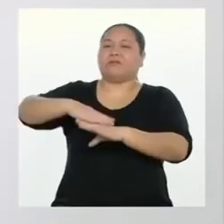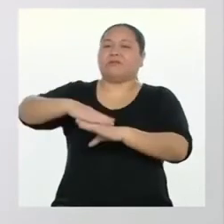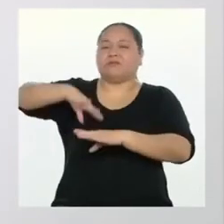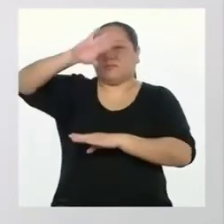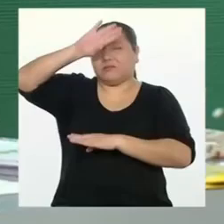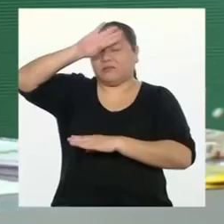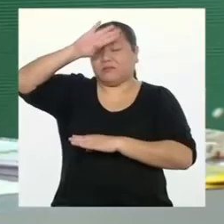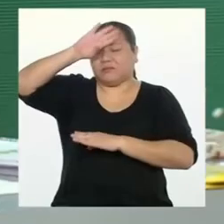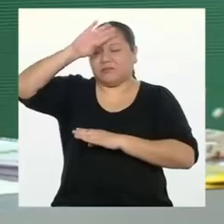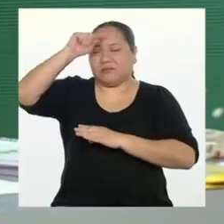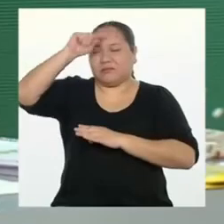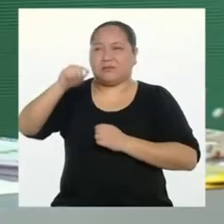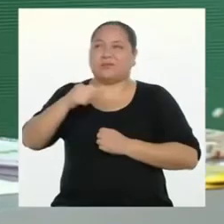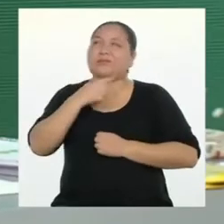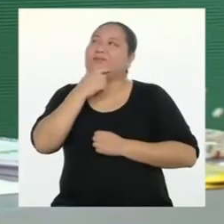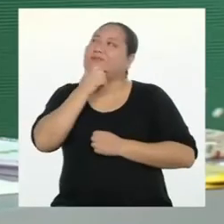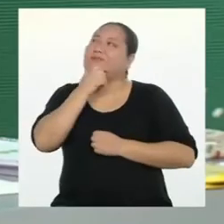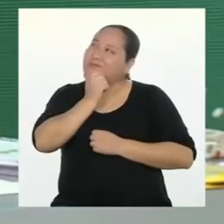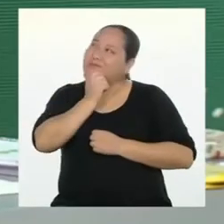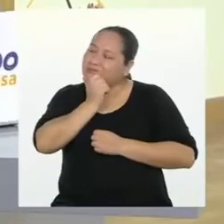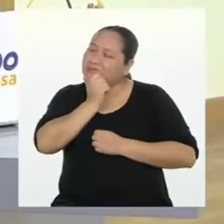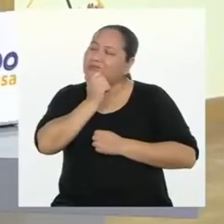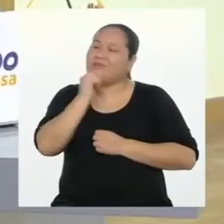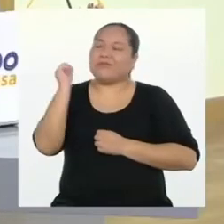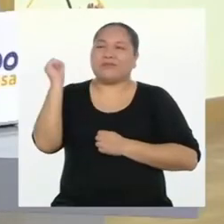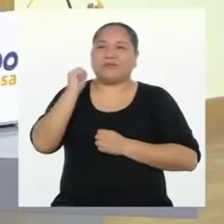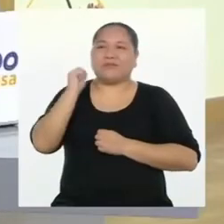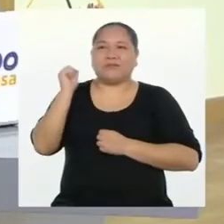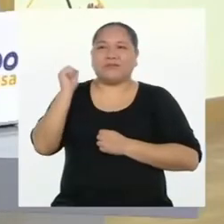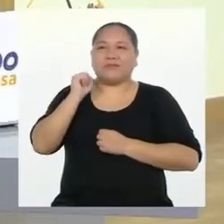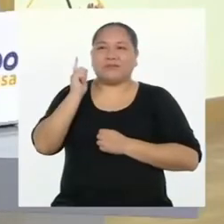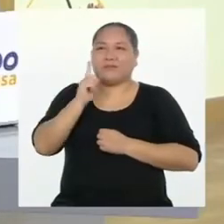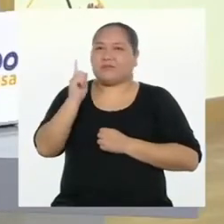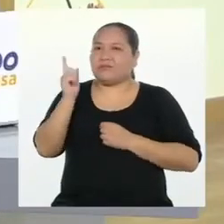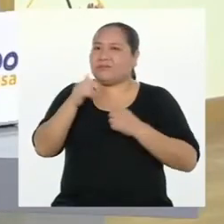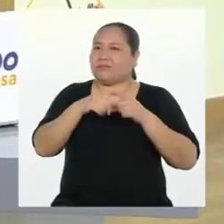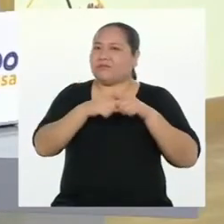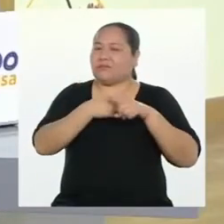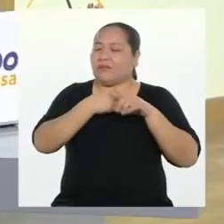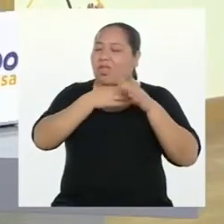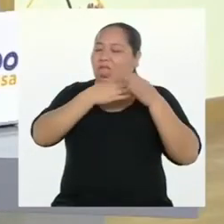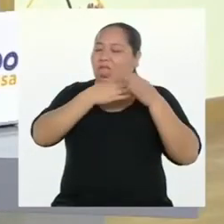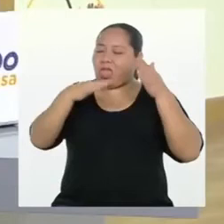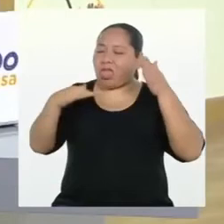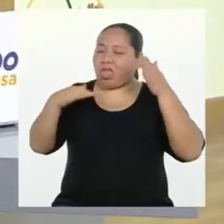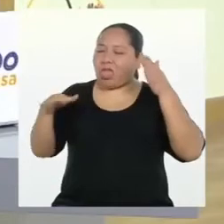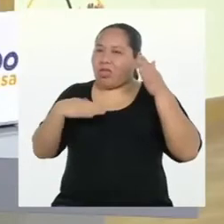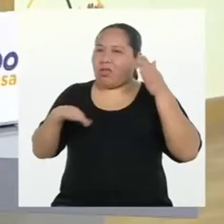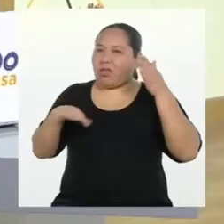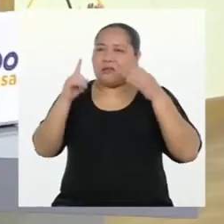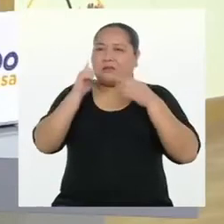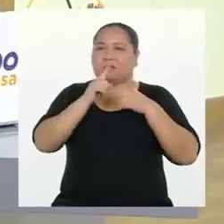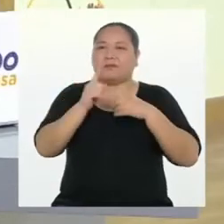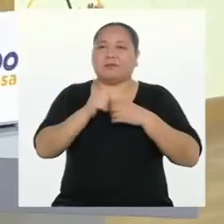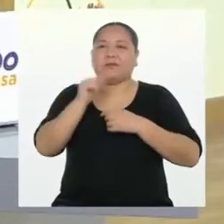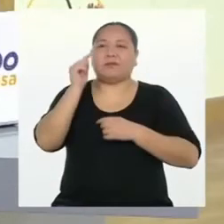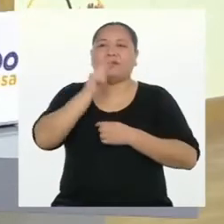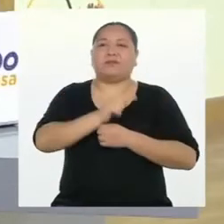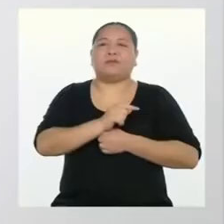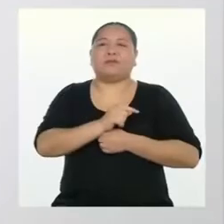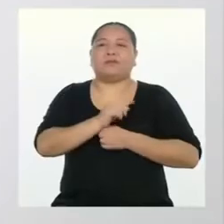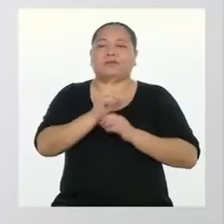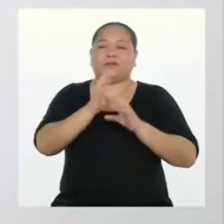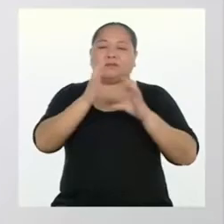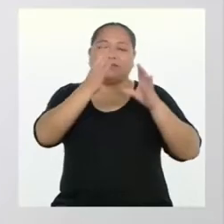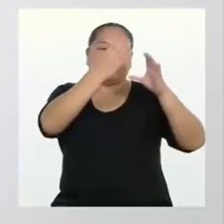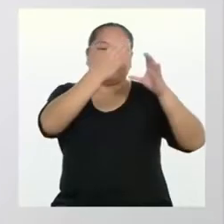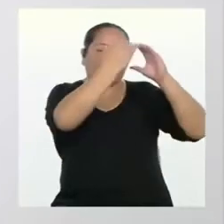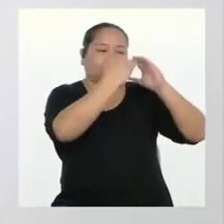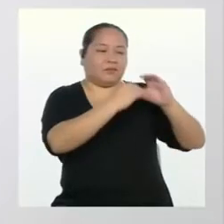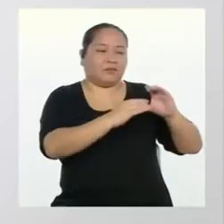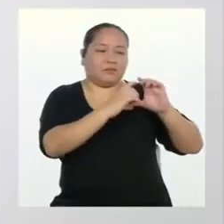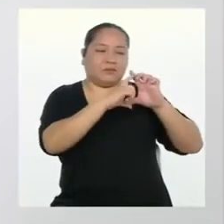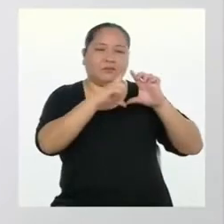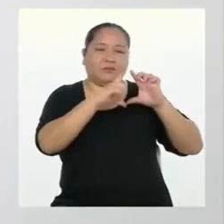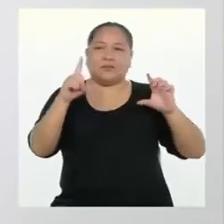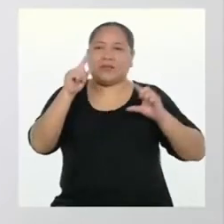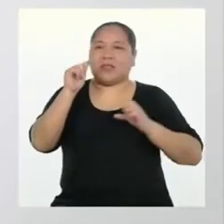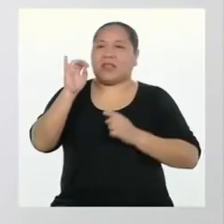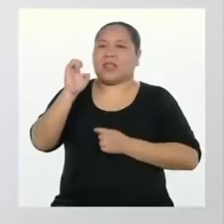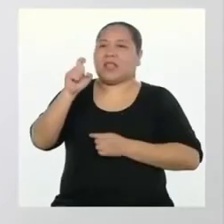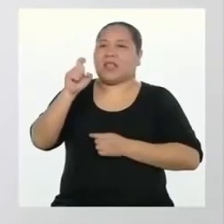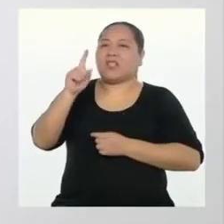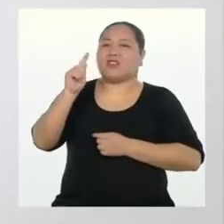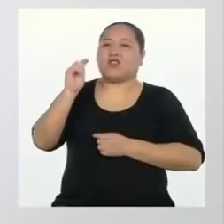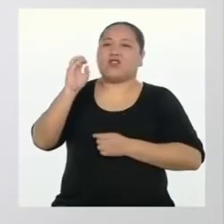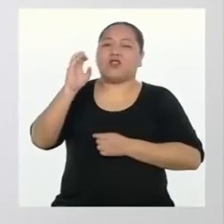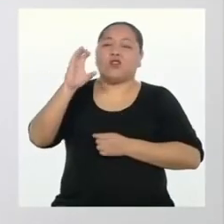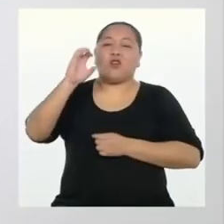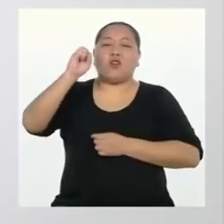las infecciones. ¡Claro! Y no debe ser muy largo. Para eso está el texto complementario. Exacto.